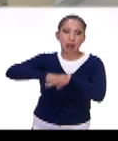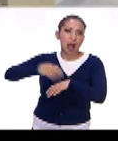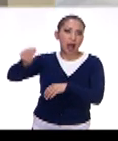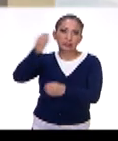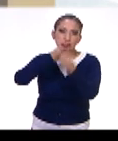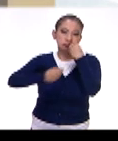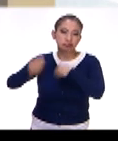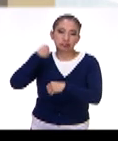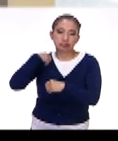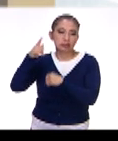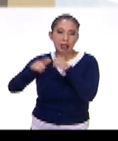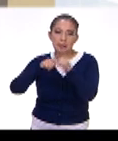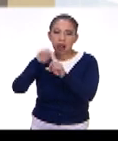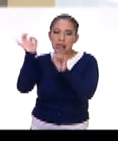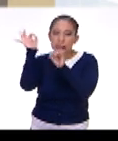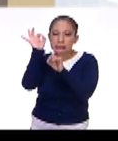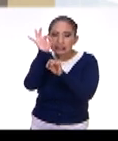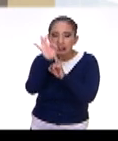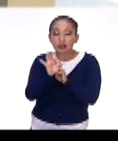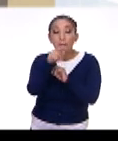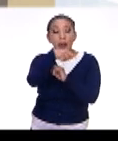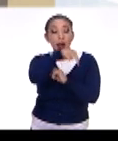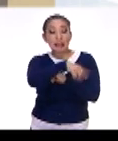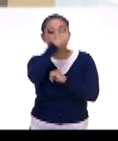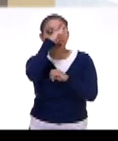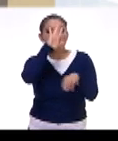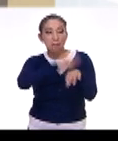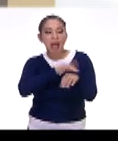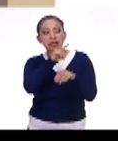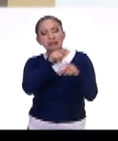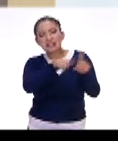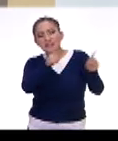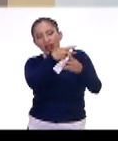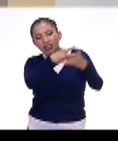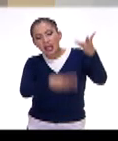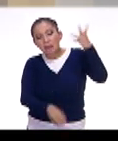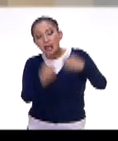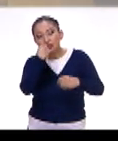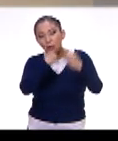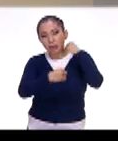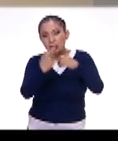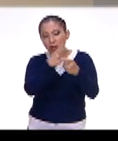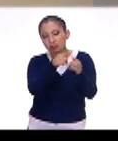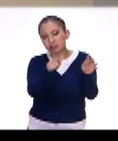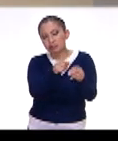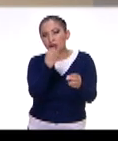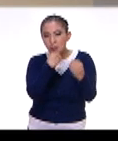más se consumen, pero que en México hay más especies consumidas, hay más variedad.